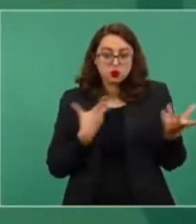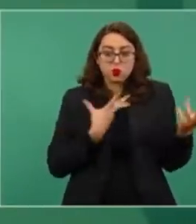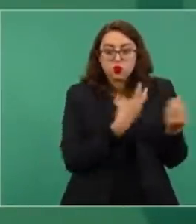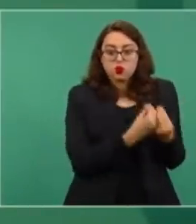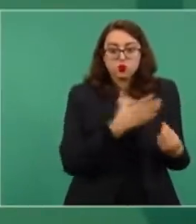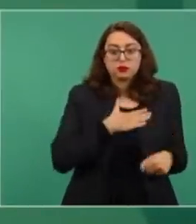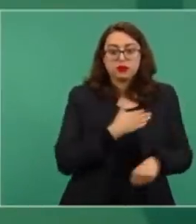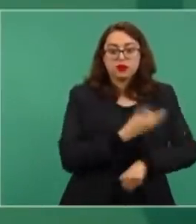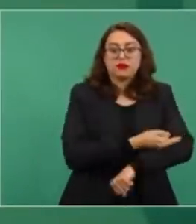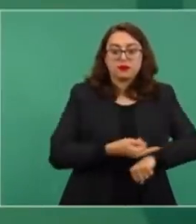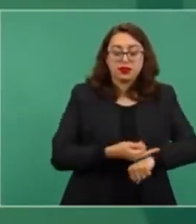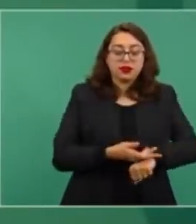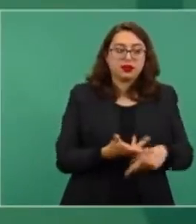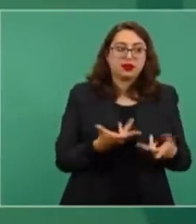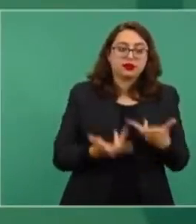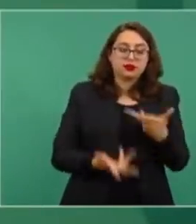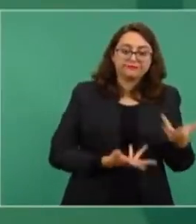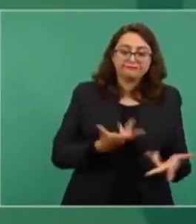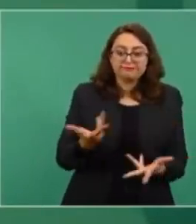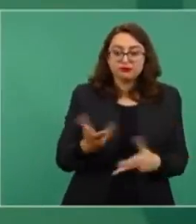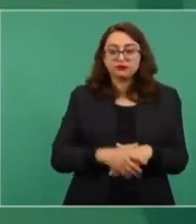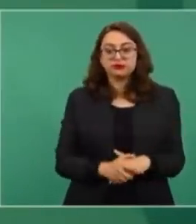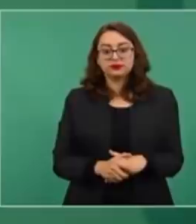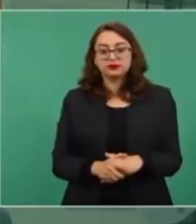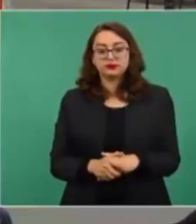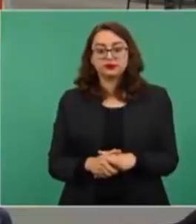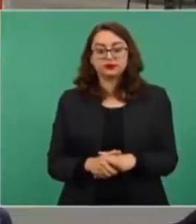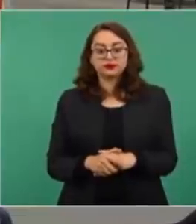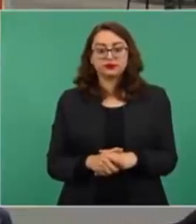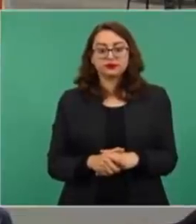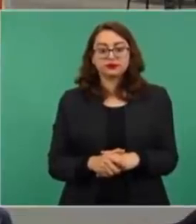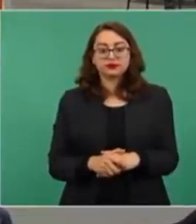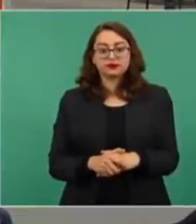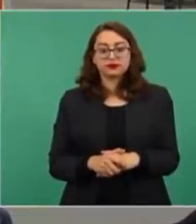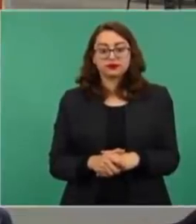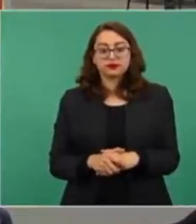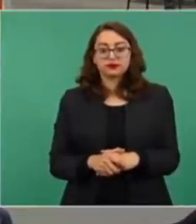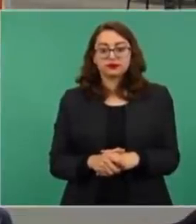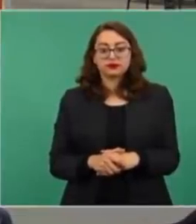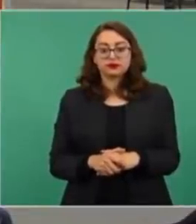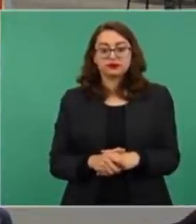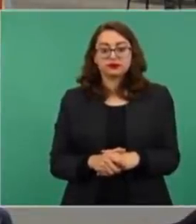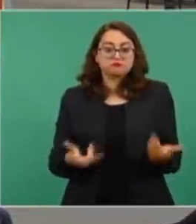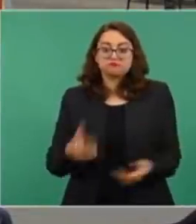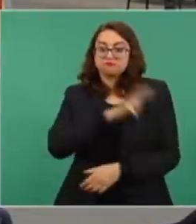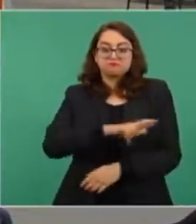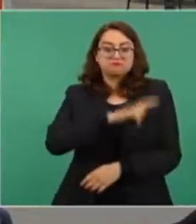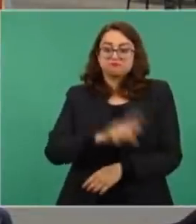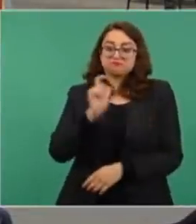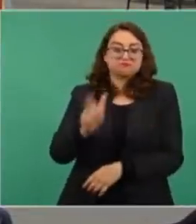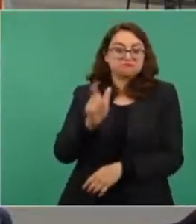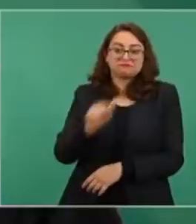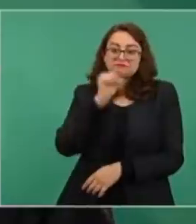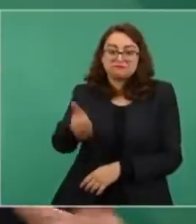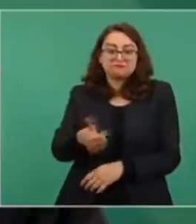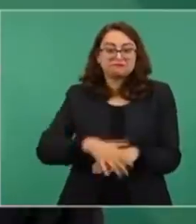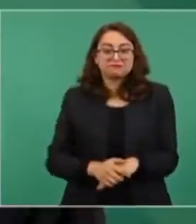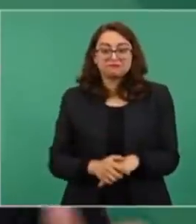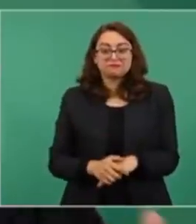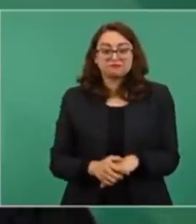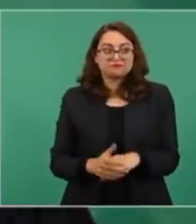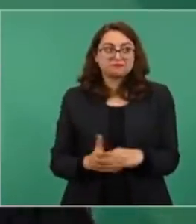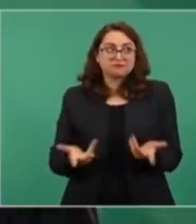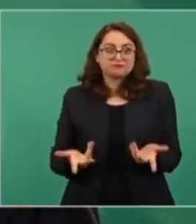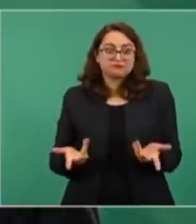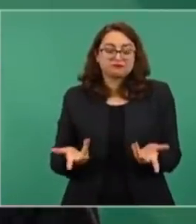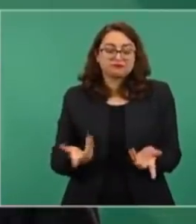no pago renta, es